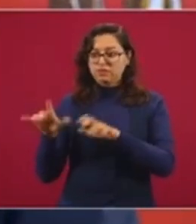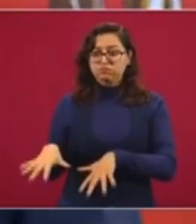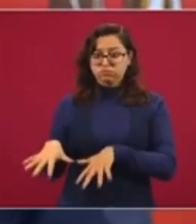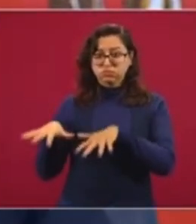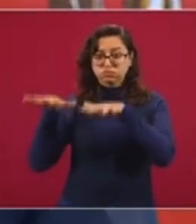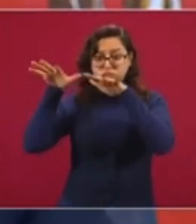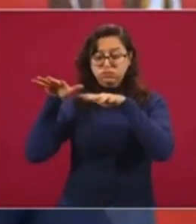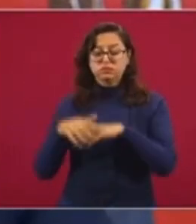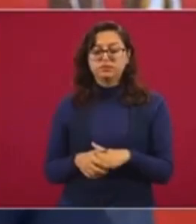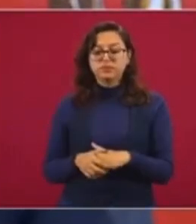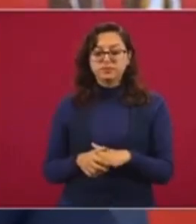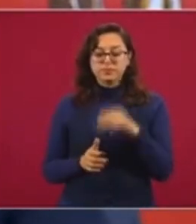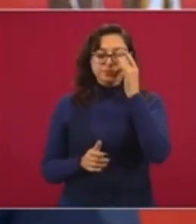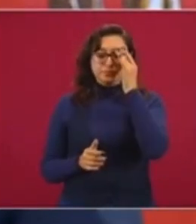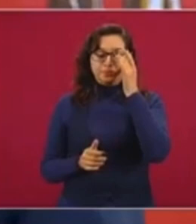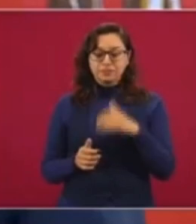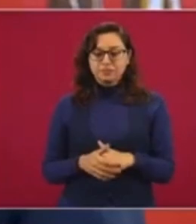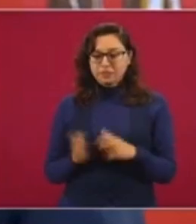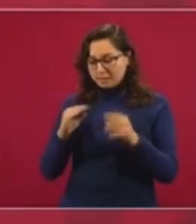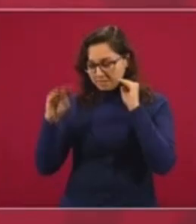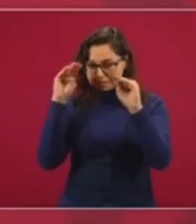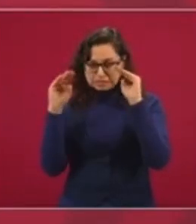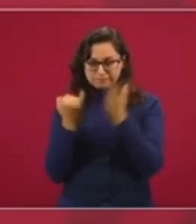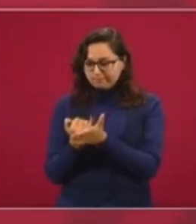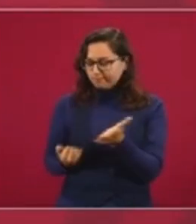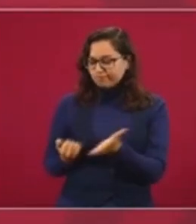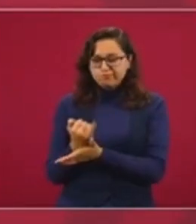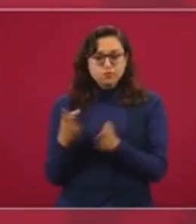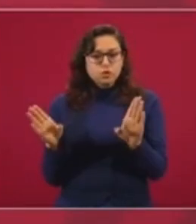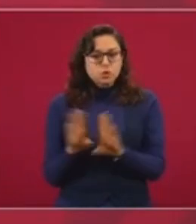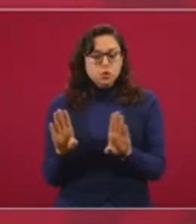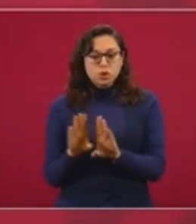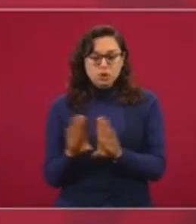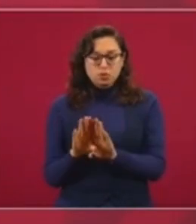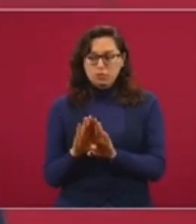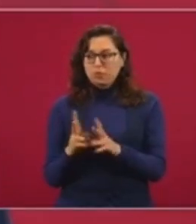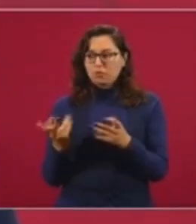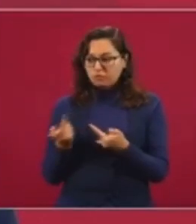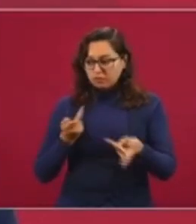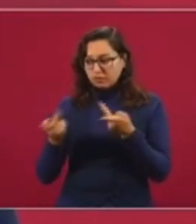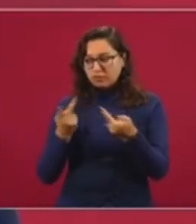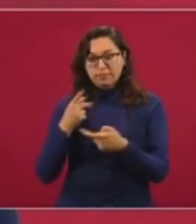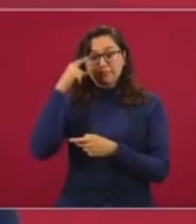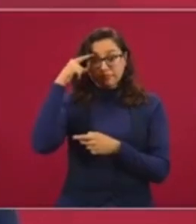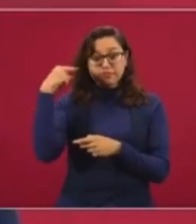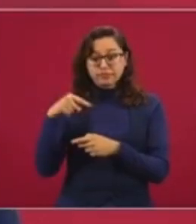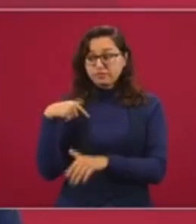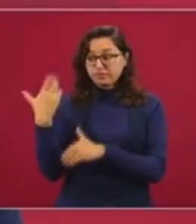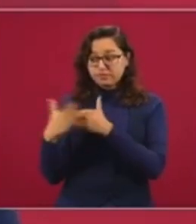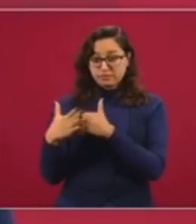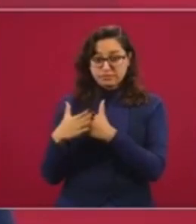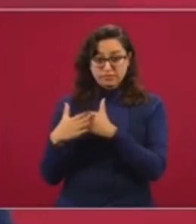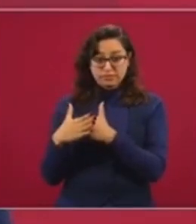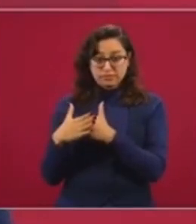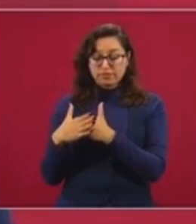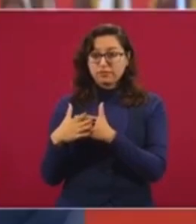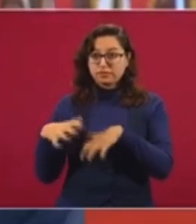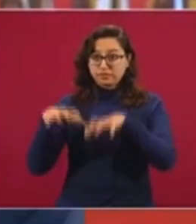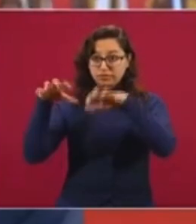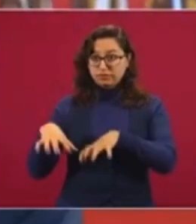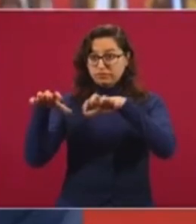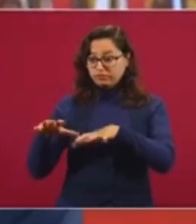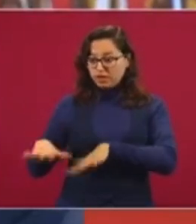decidir sobre un plan que evite que se suelte el agua